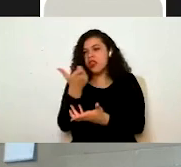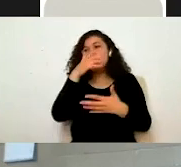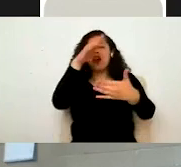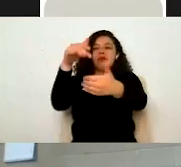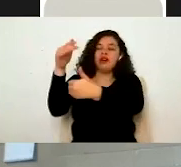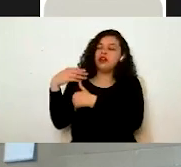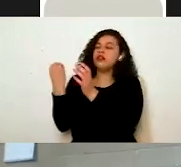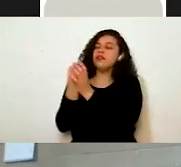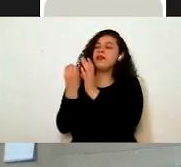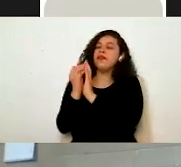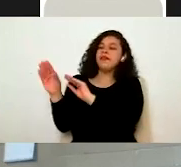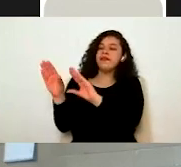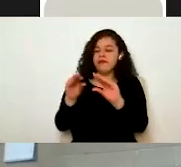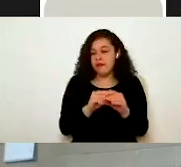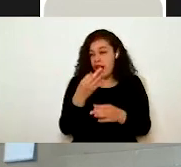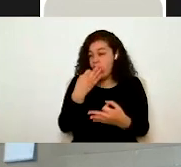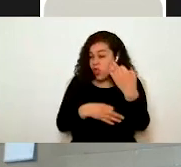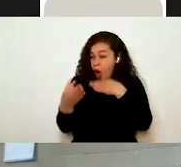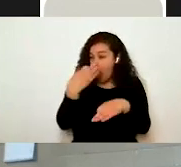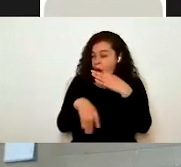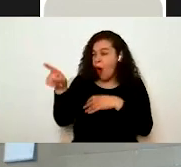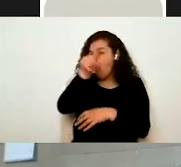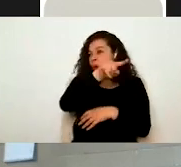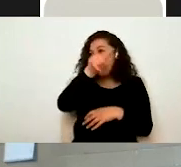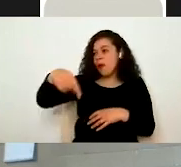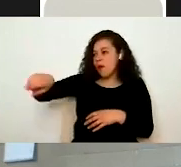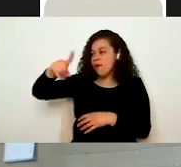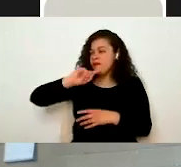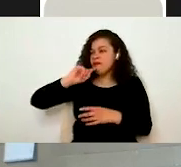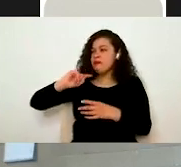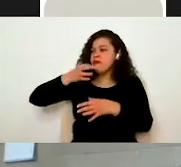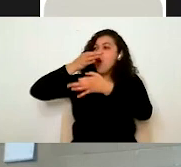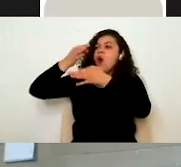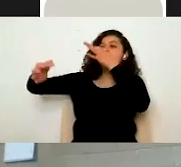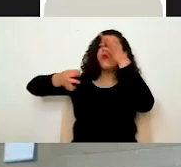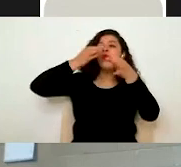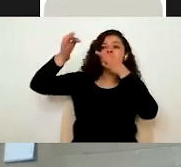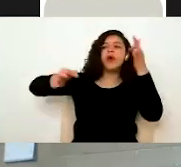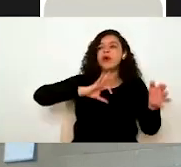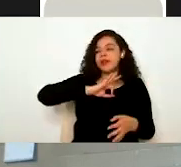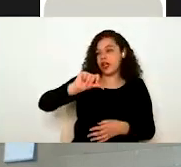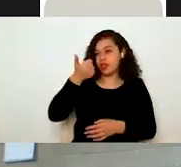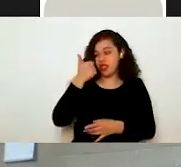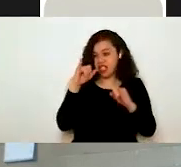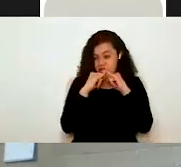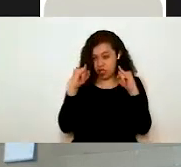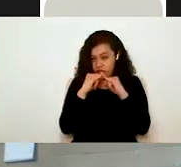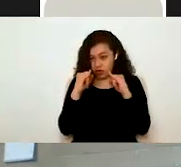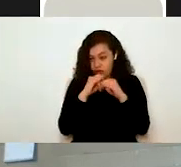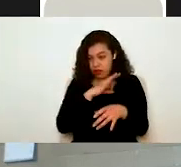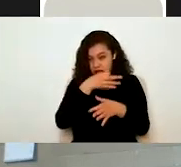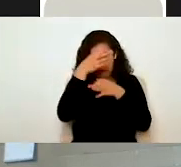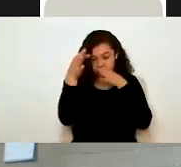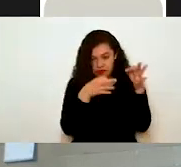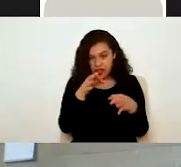capacitaciones, todo lo que ustedes puedan transmitirle, no solamente a otras instituciones,